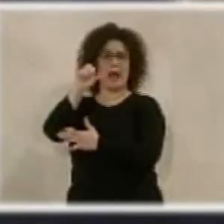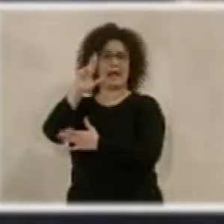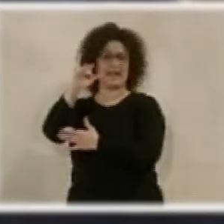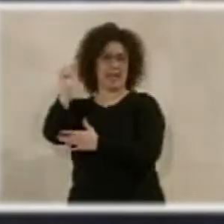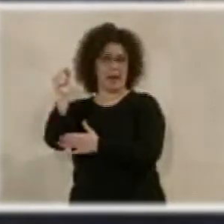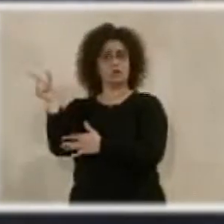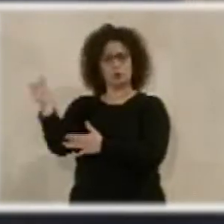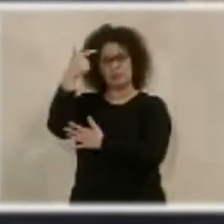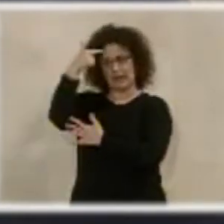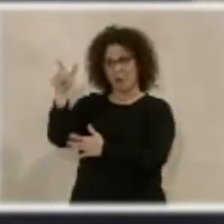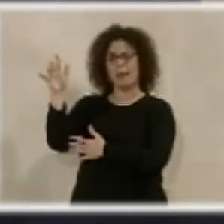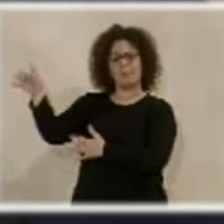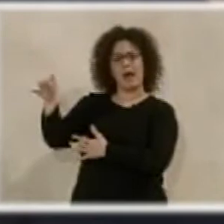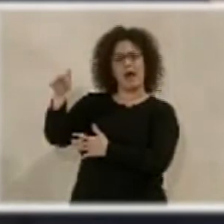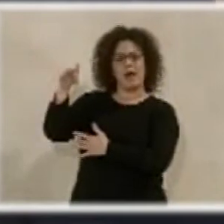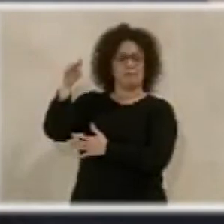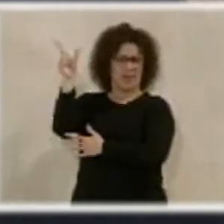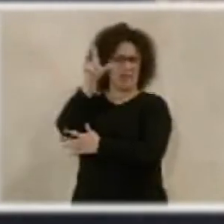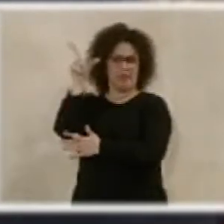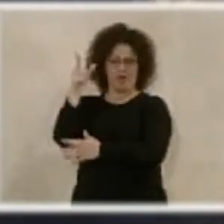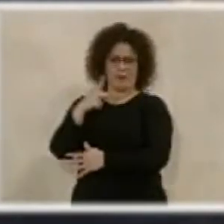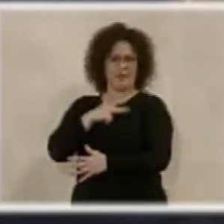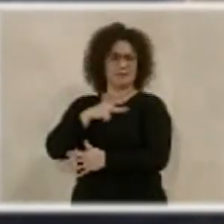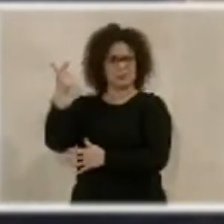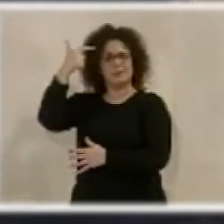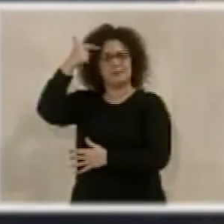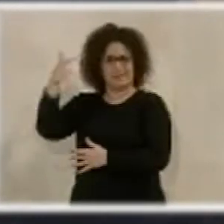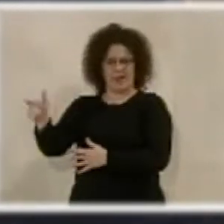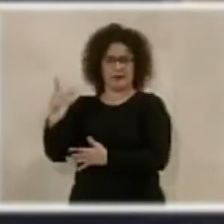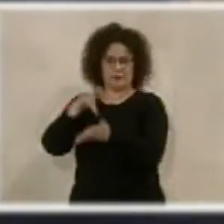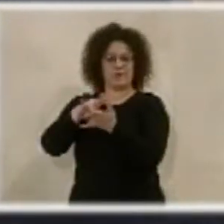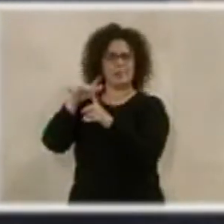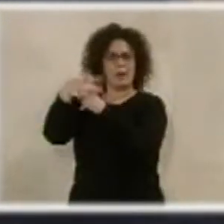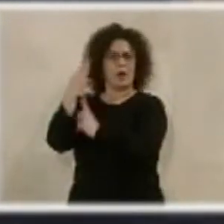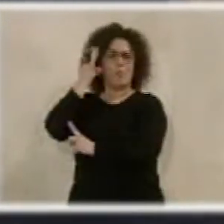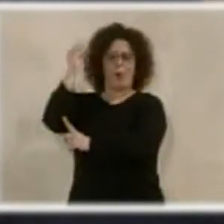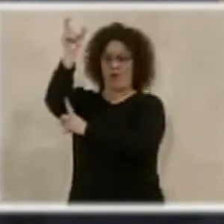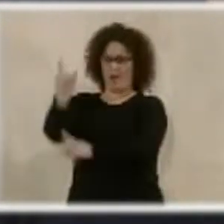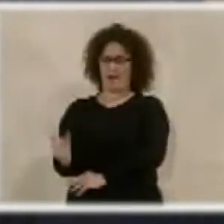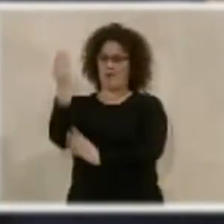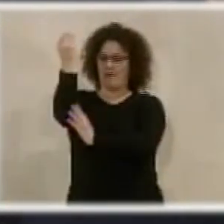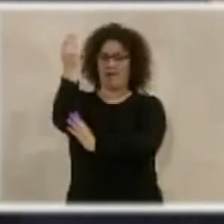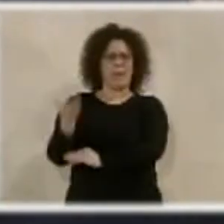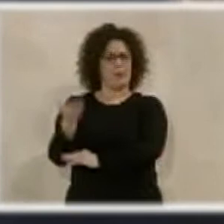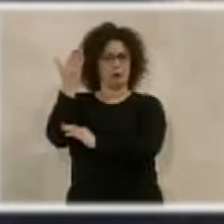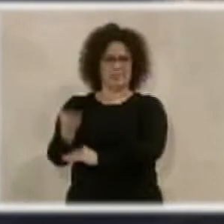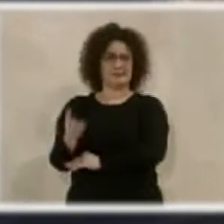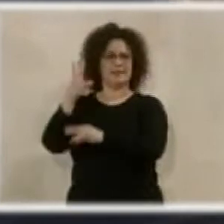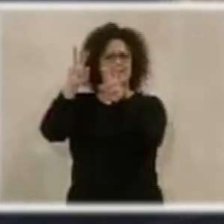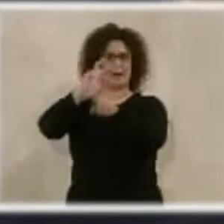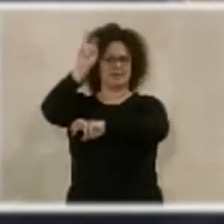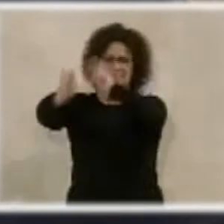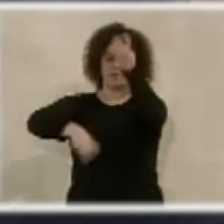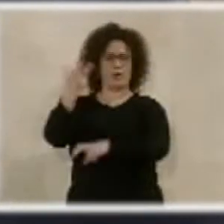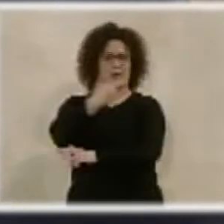además la licenciada en Derecho tiene perfecto conocimiento qué papel jugó esta mujer en la transición española, es decir, de